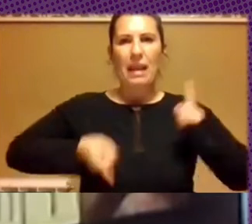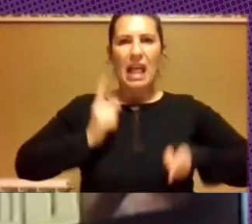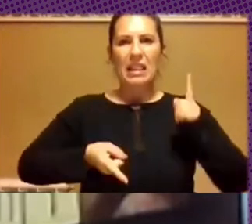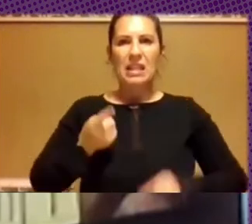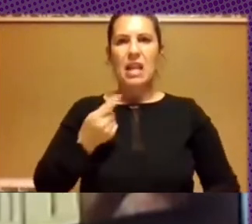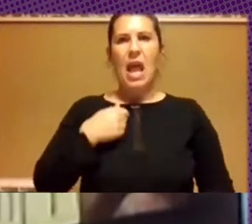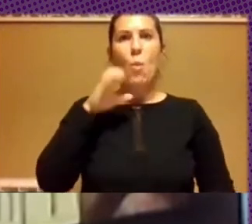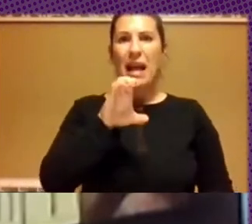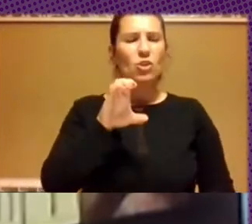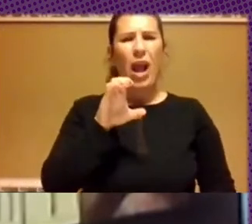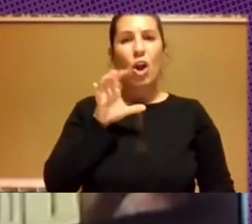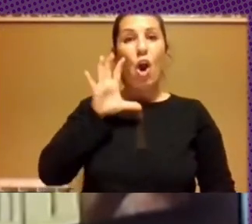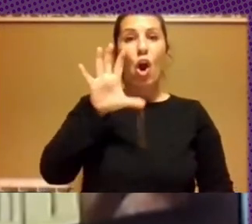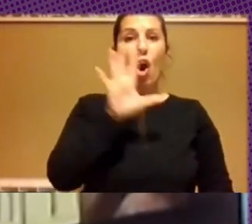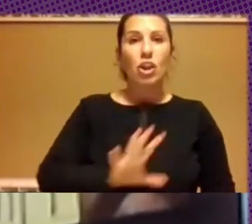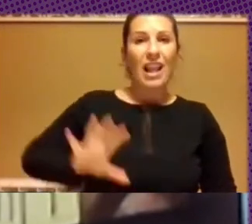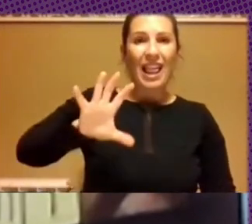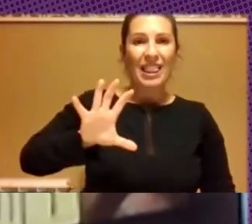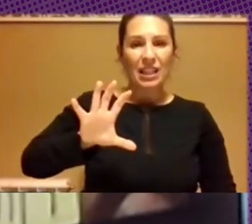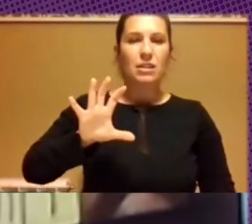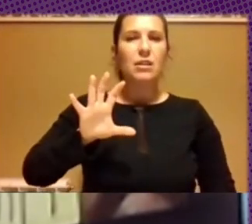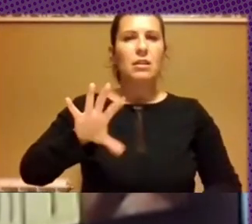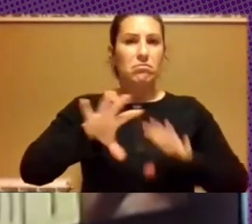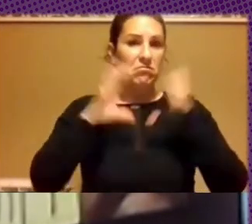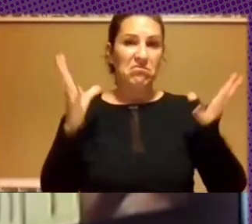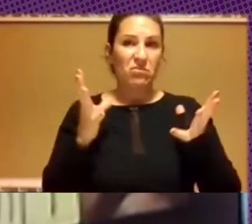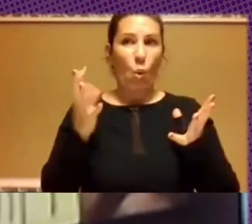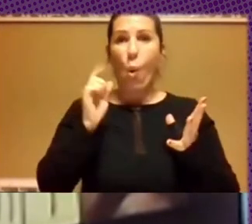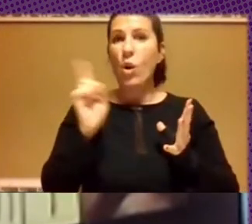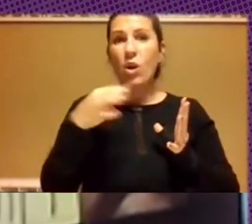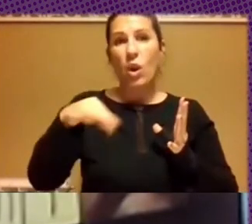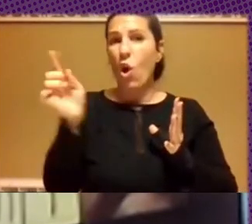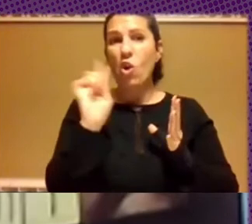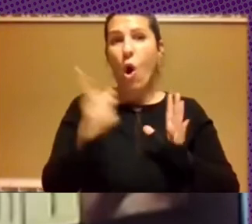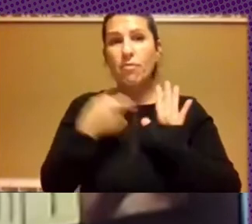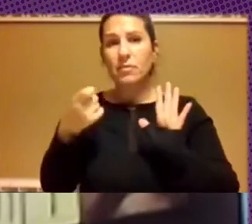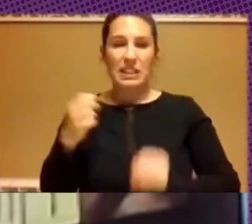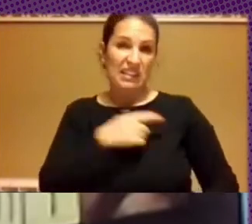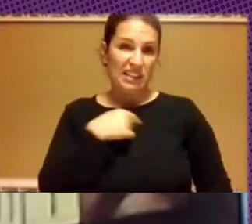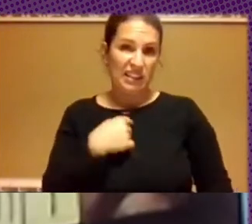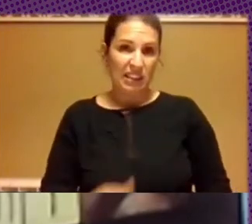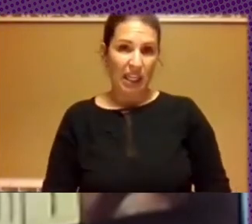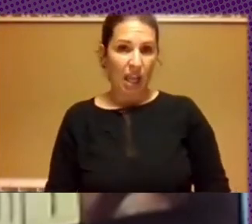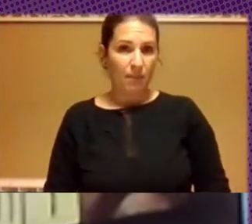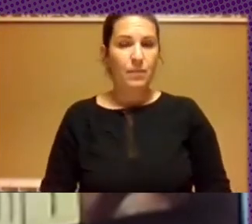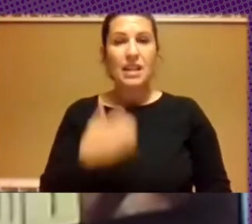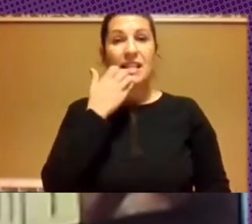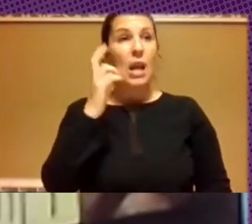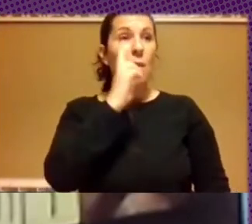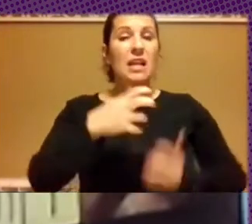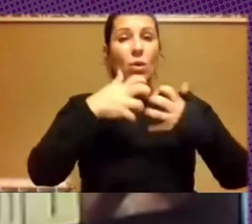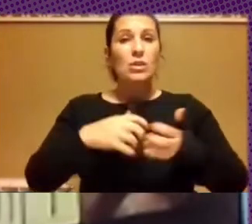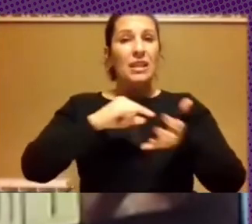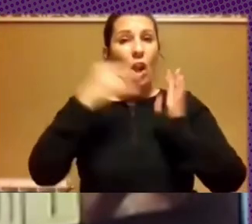continentes y en prácticamente todo el globo, a excepción de China. Si hoy miramos el mapa global de la industria tecnológica,